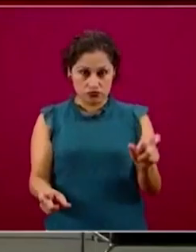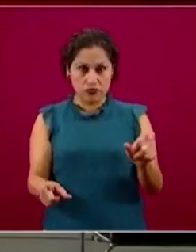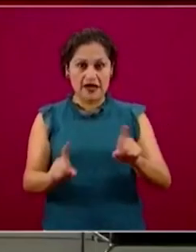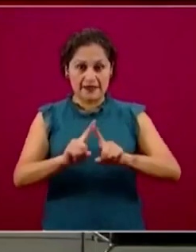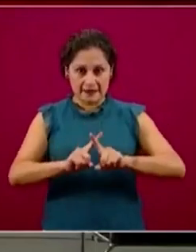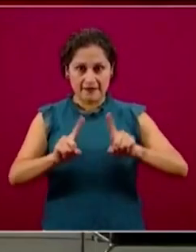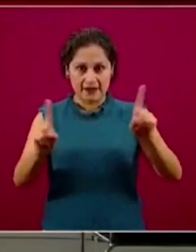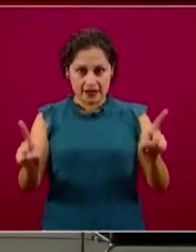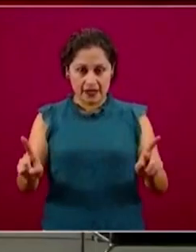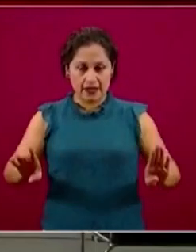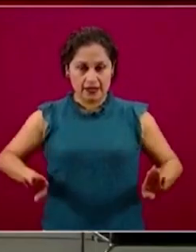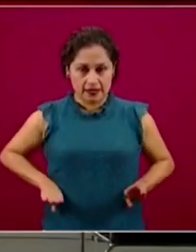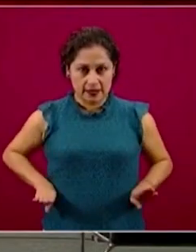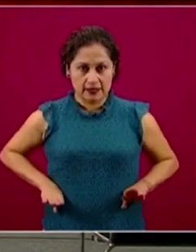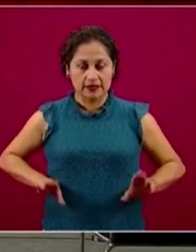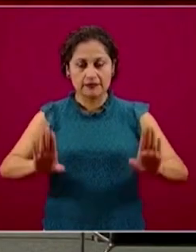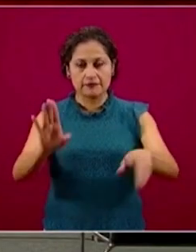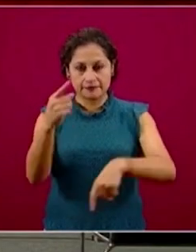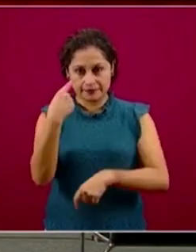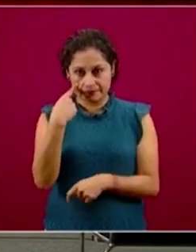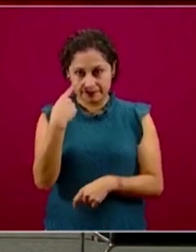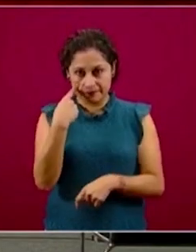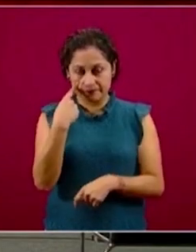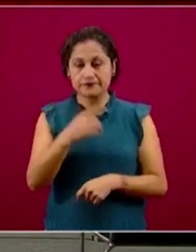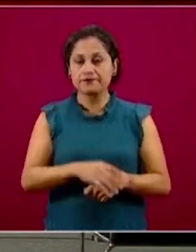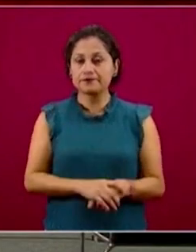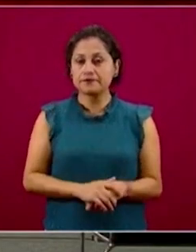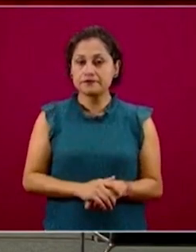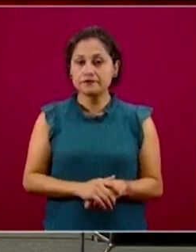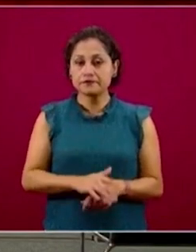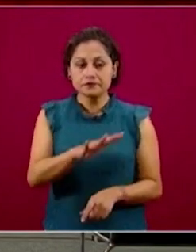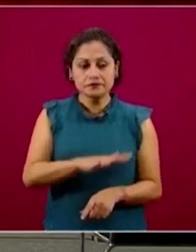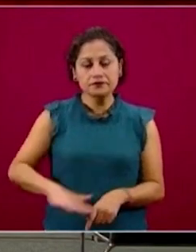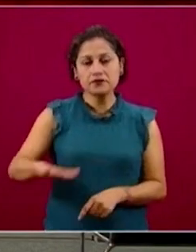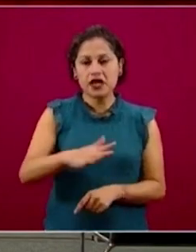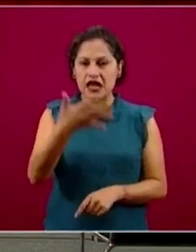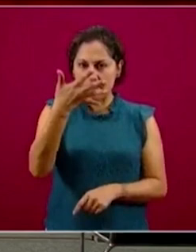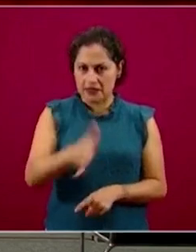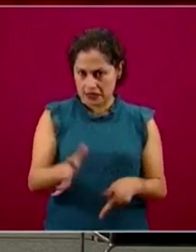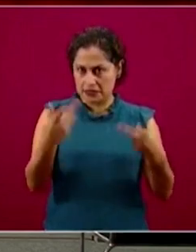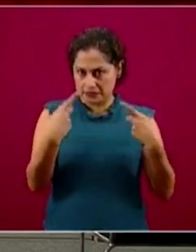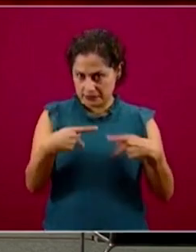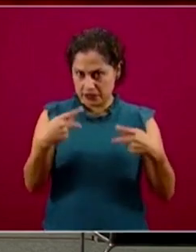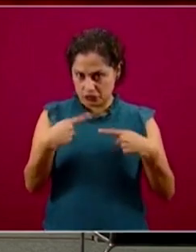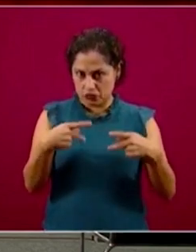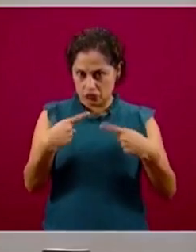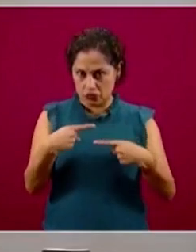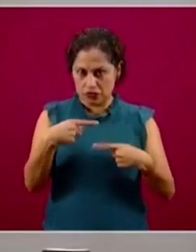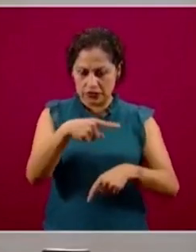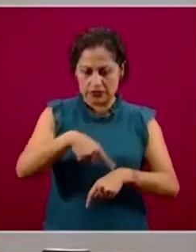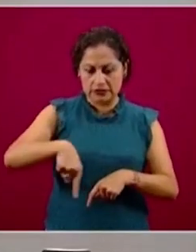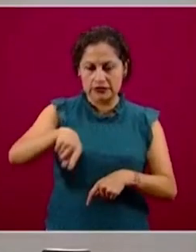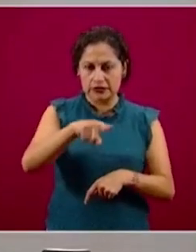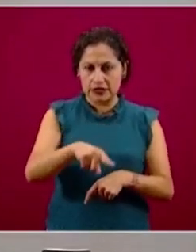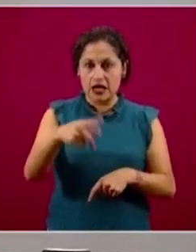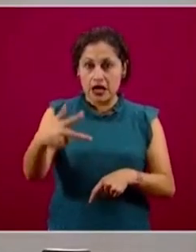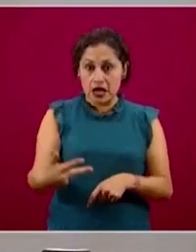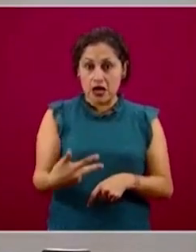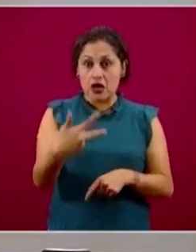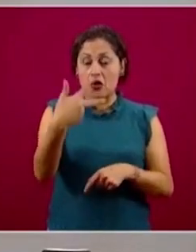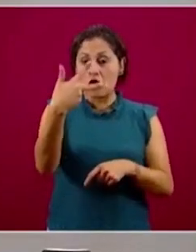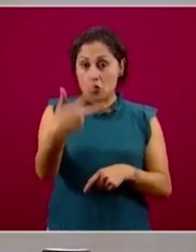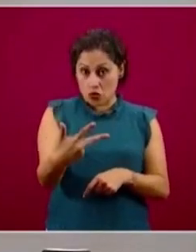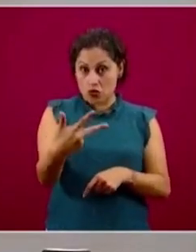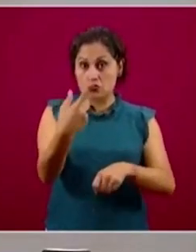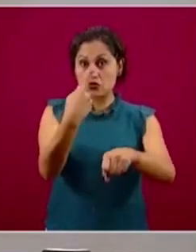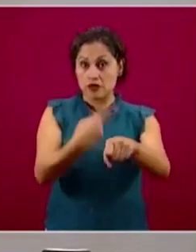Gruesamente tenemos lo siguiente, ocho de cada diez personas que tengan COVID van